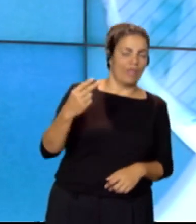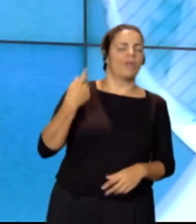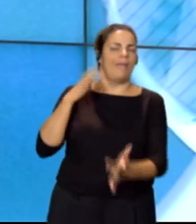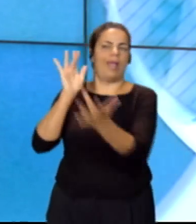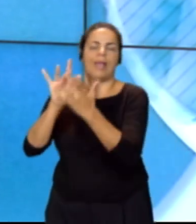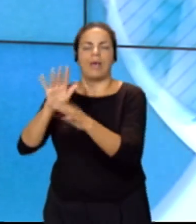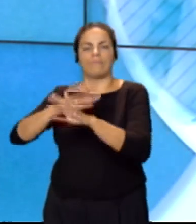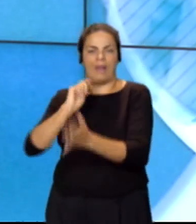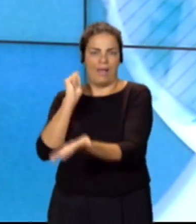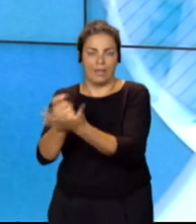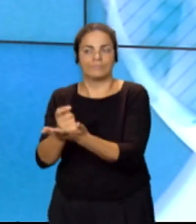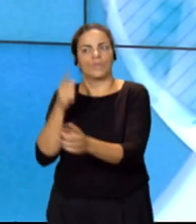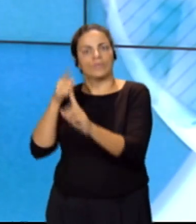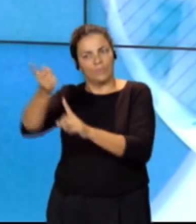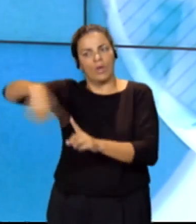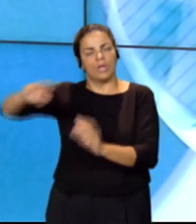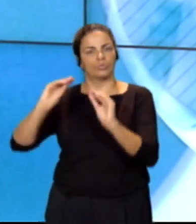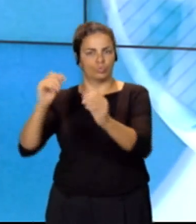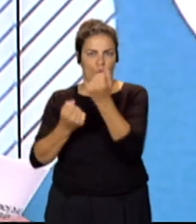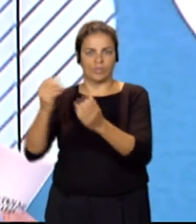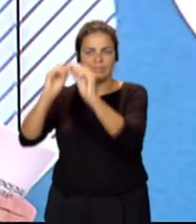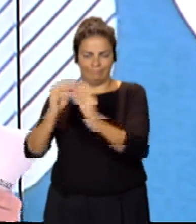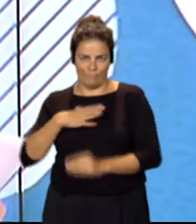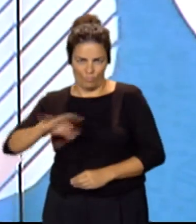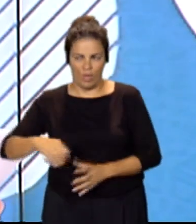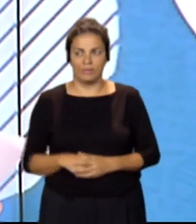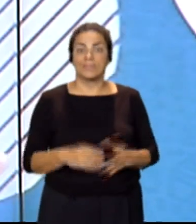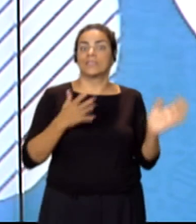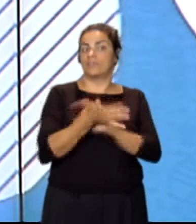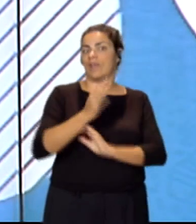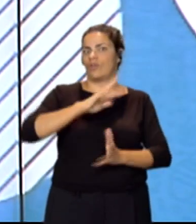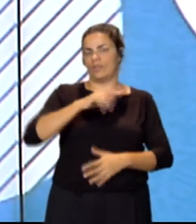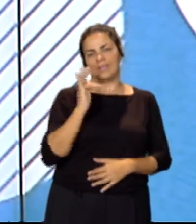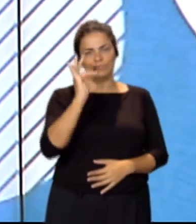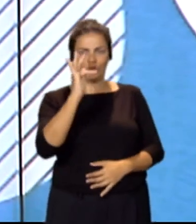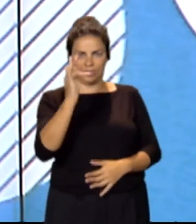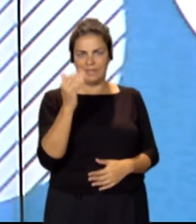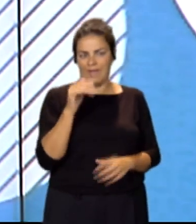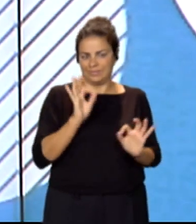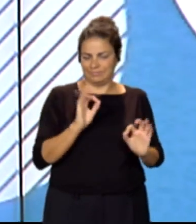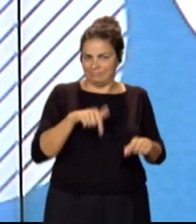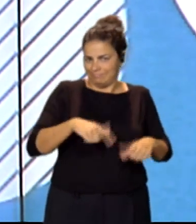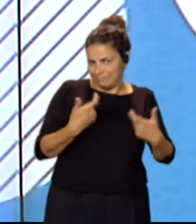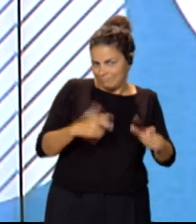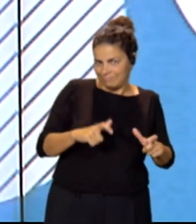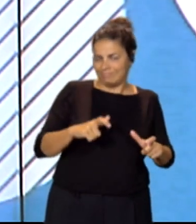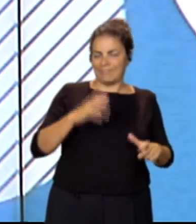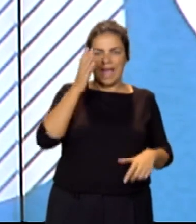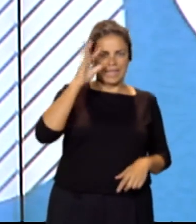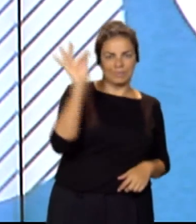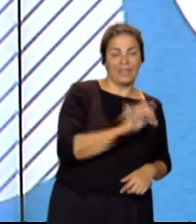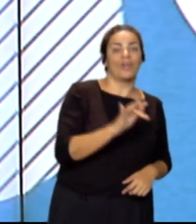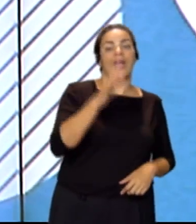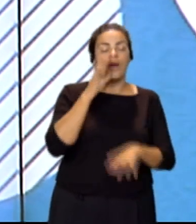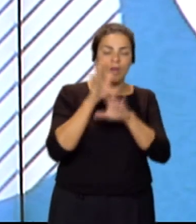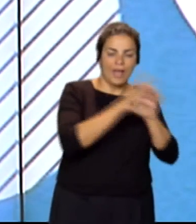así pueda reparar su vehículo. Buenas noticias, por tanto, que llegan desde esta sección de El Espectador. Y vamos a pasar ahora